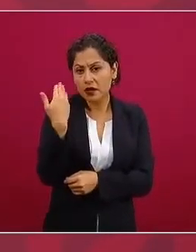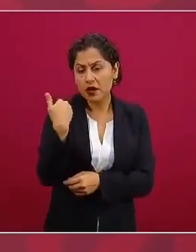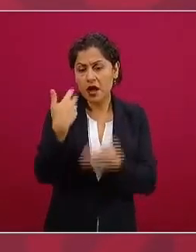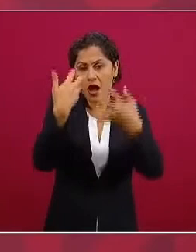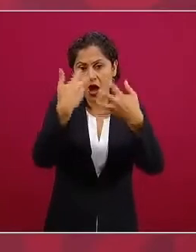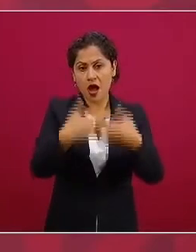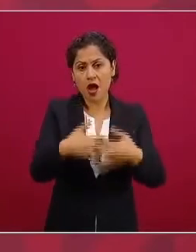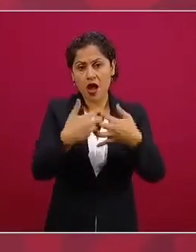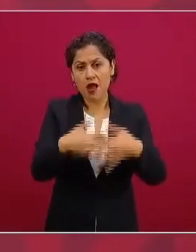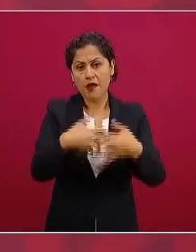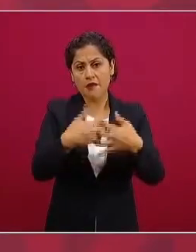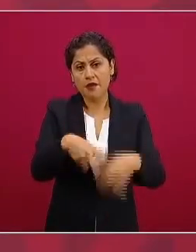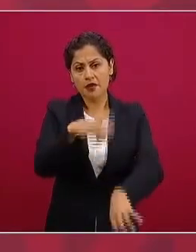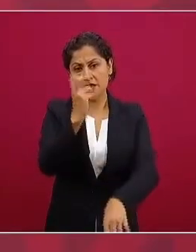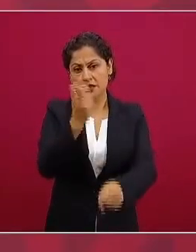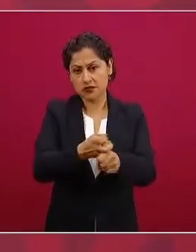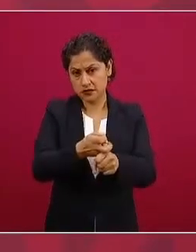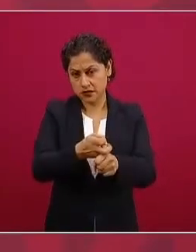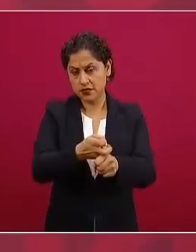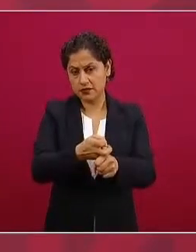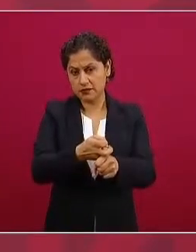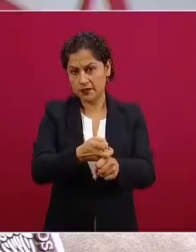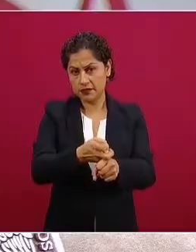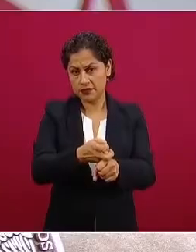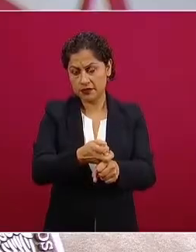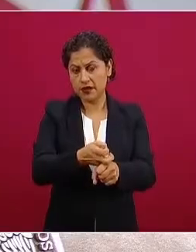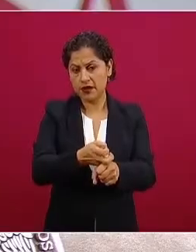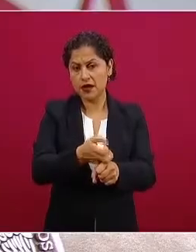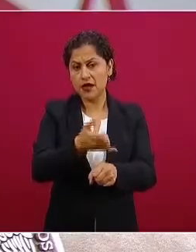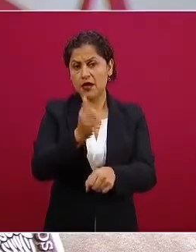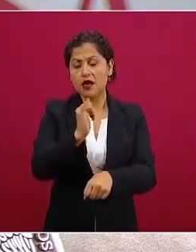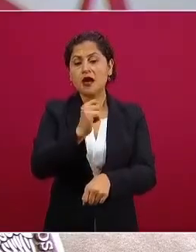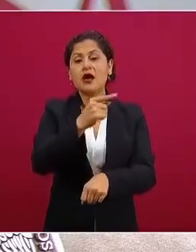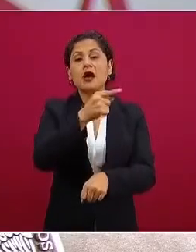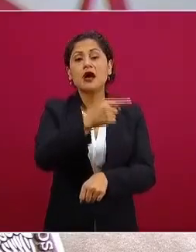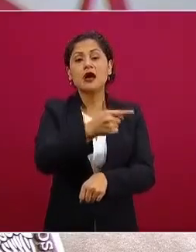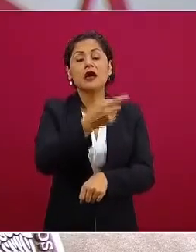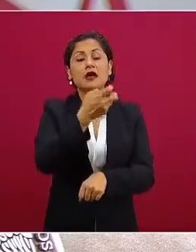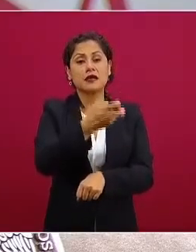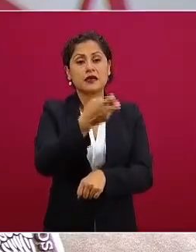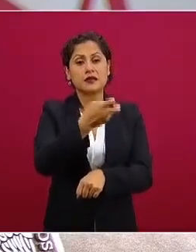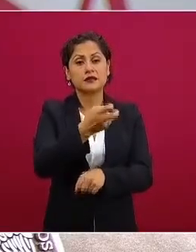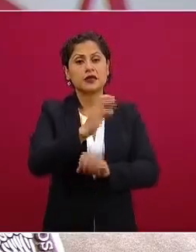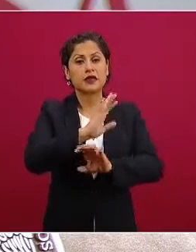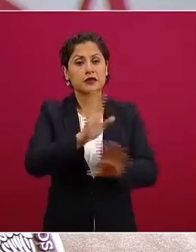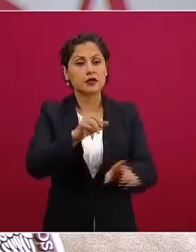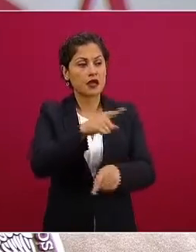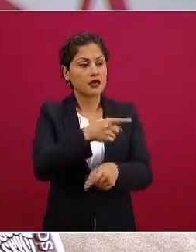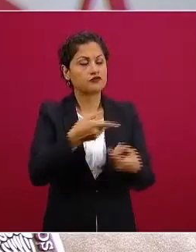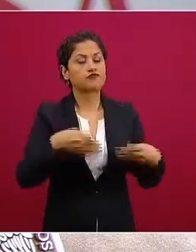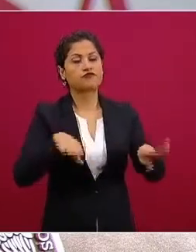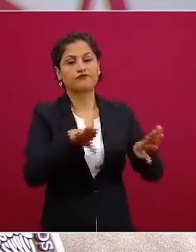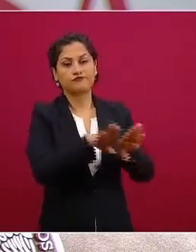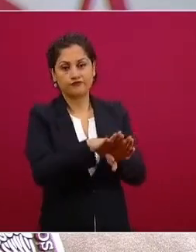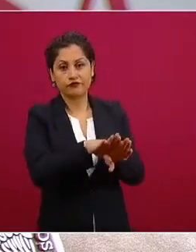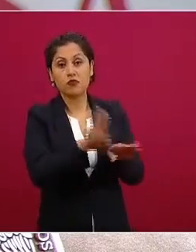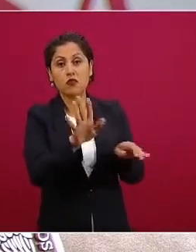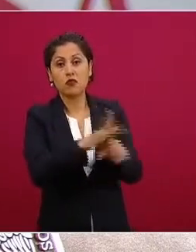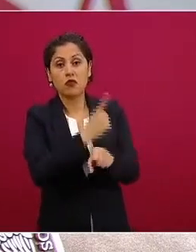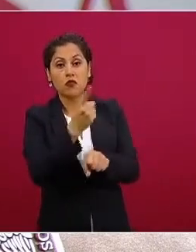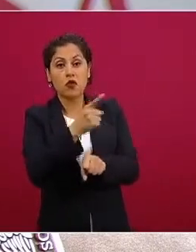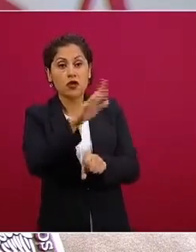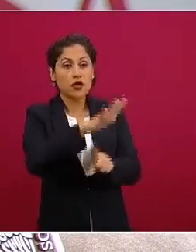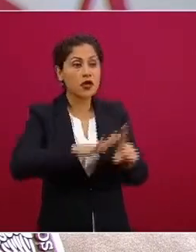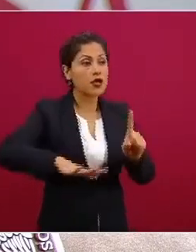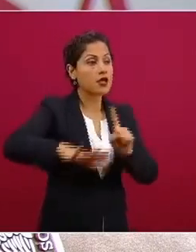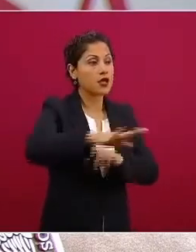que se sometió a una consulta de los ciudadanos en Mexicali